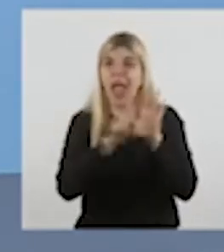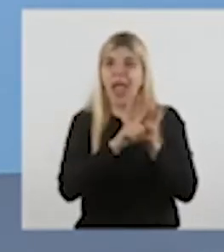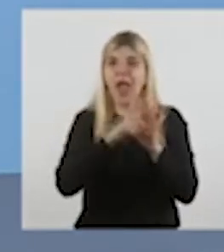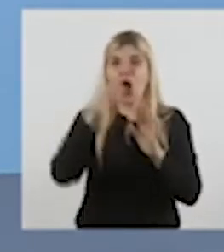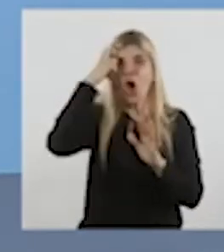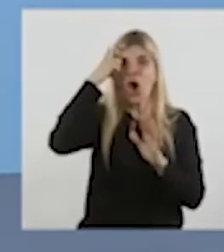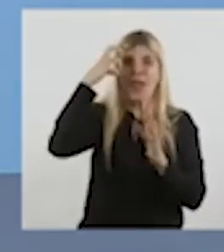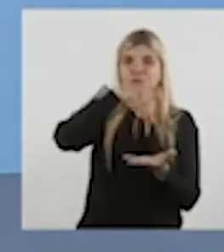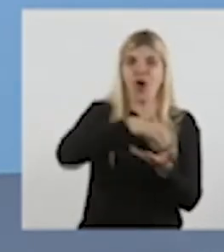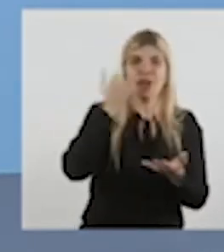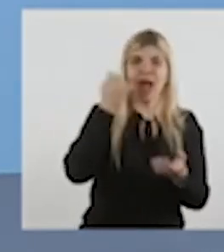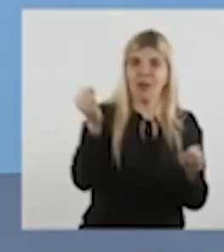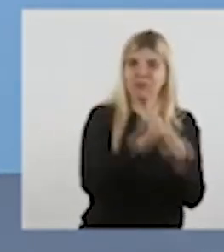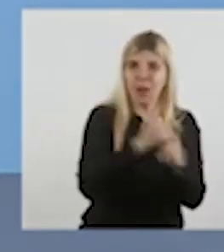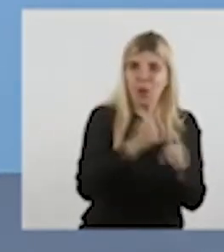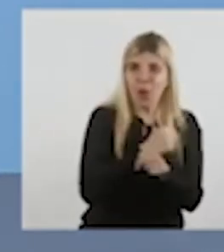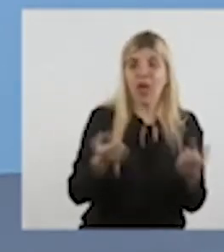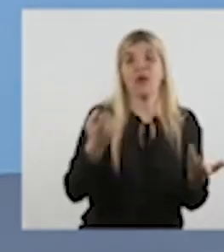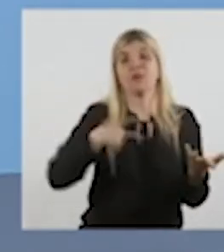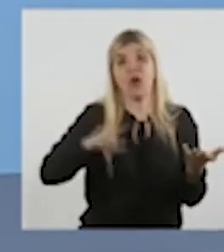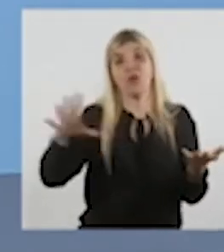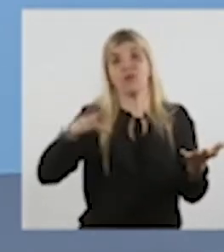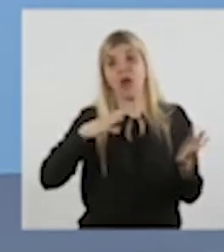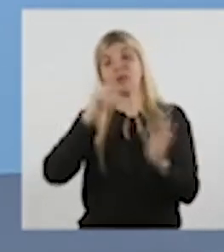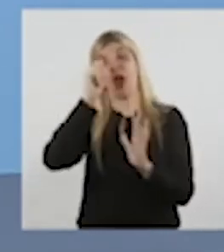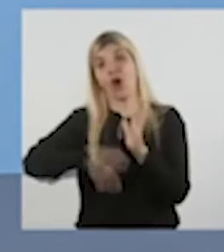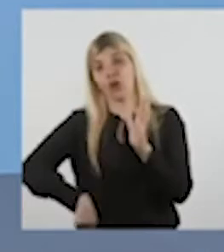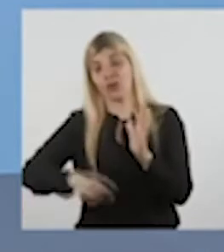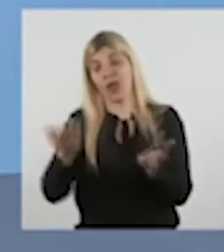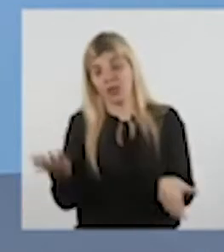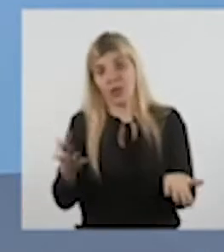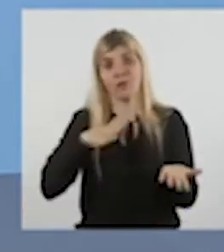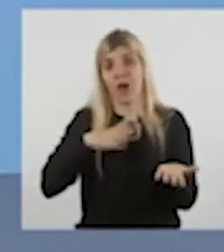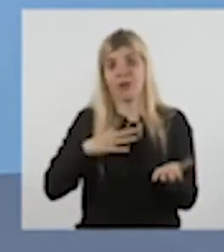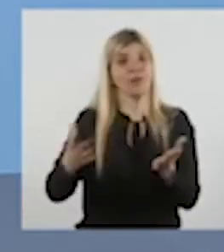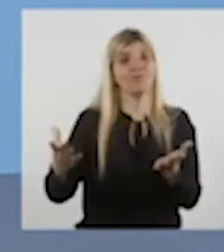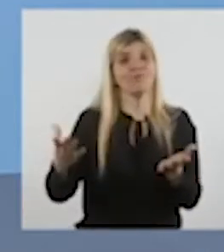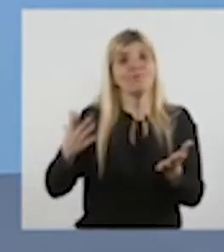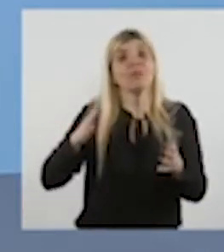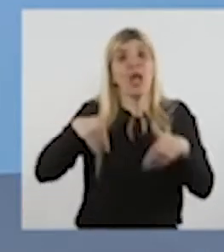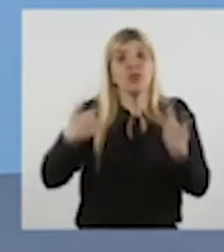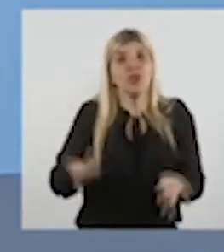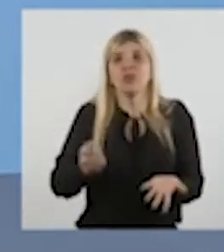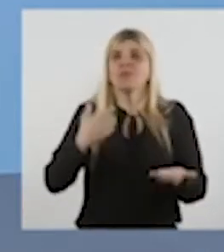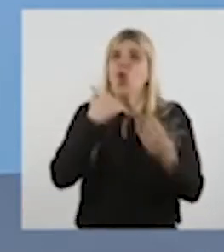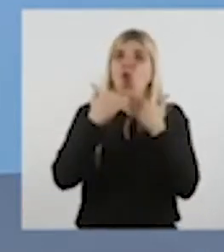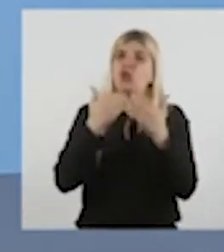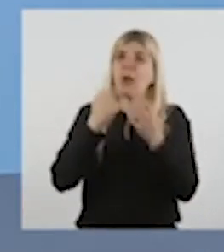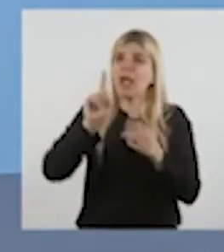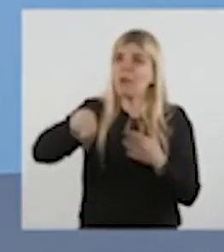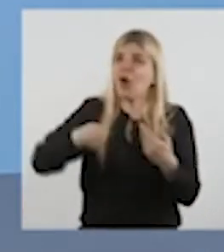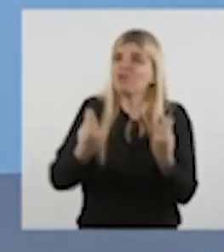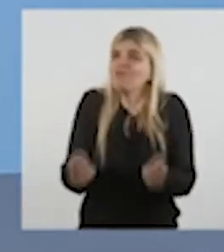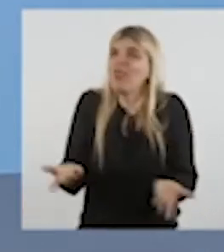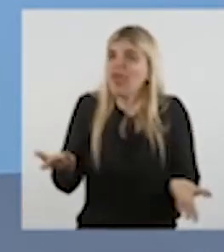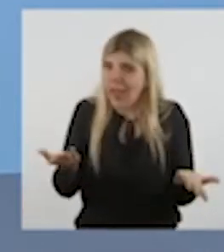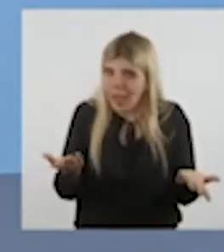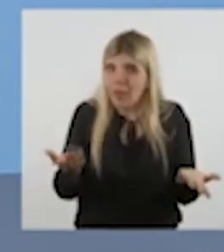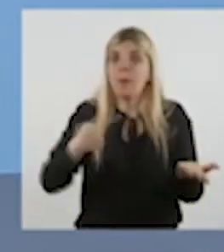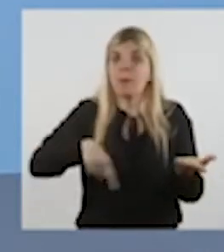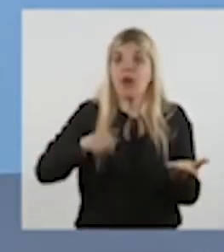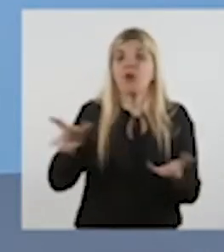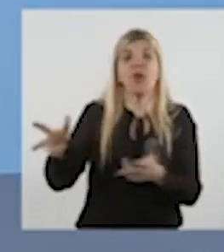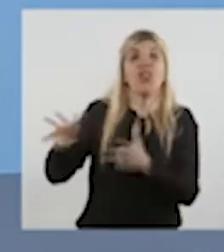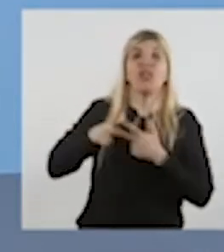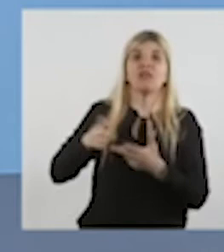todavía no hemos podido firmar el contrato como consecuencia, no sabemos bien de qué es, pero ellos dicen que la casa matriz, que